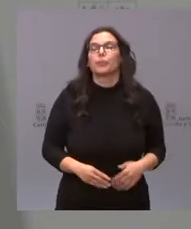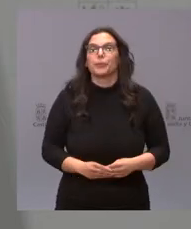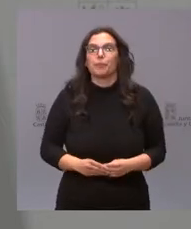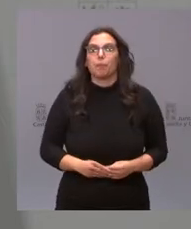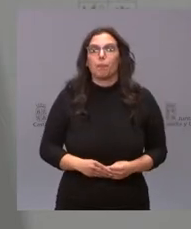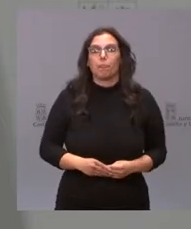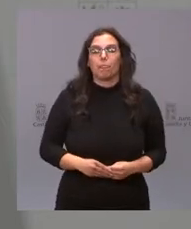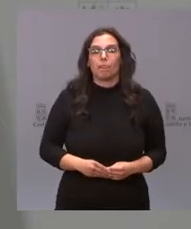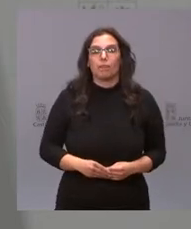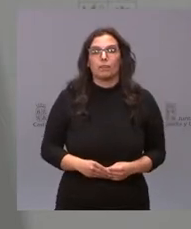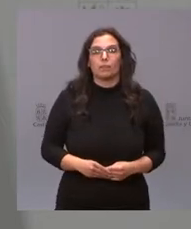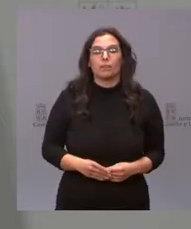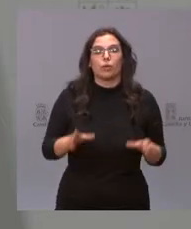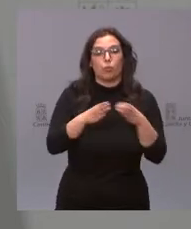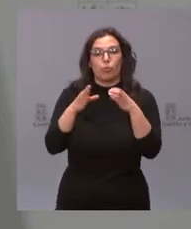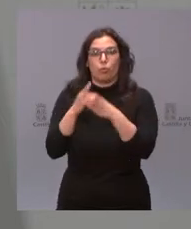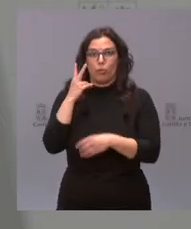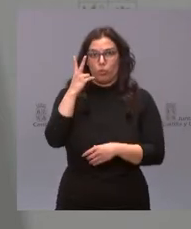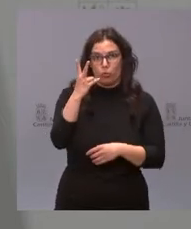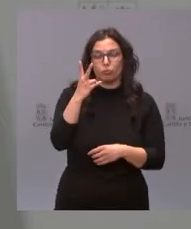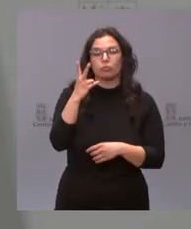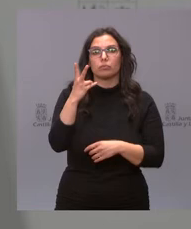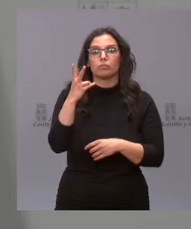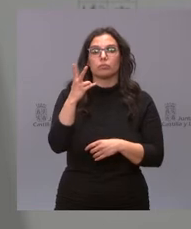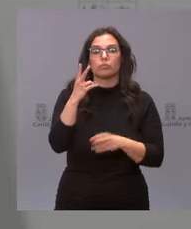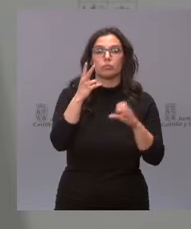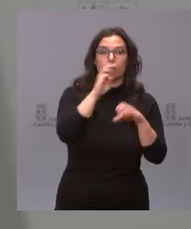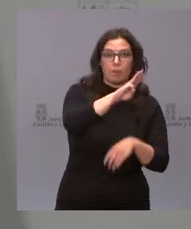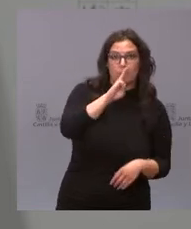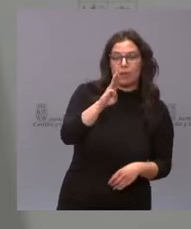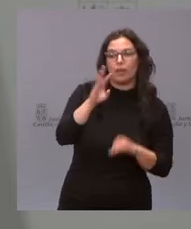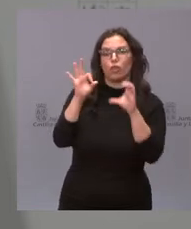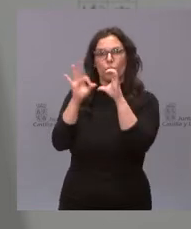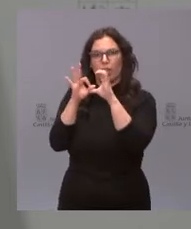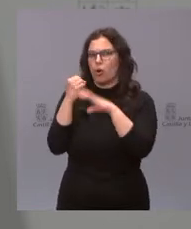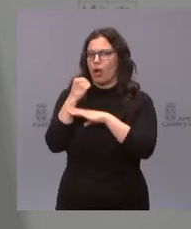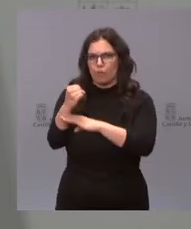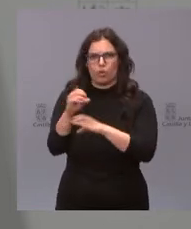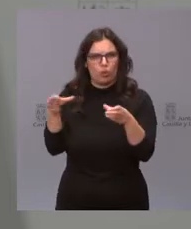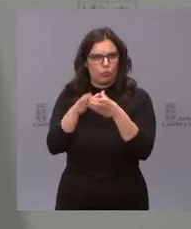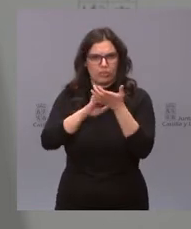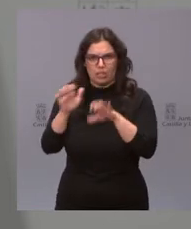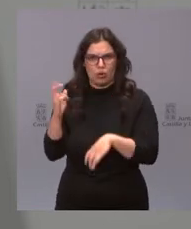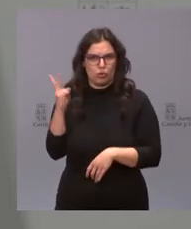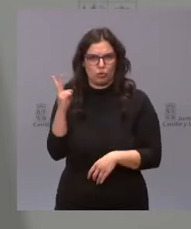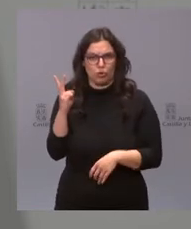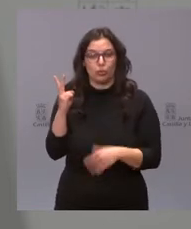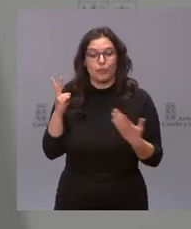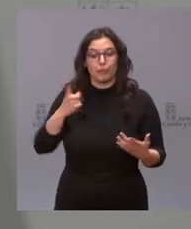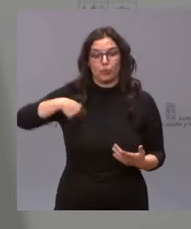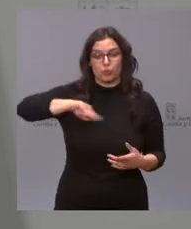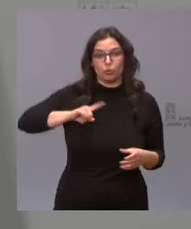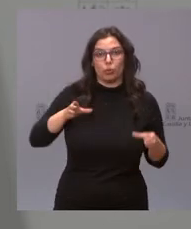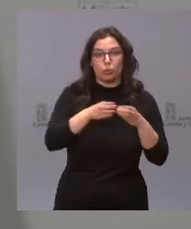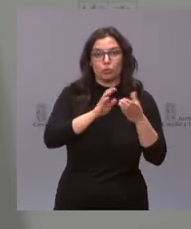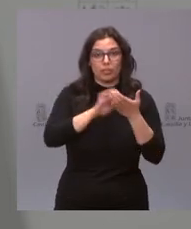formaciones, Partido Popular y Ciudadanos que sostienen a la Junta de Castilla y León y desde la Junta de Castilla y León